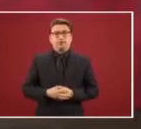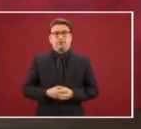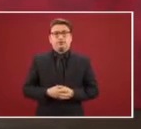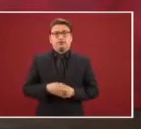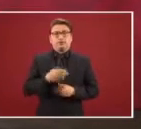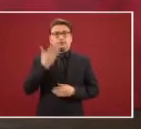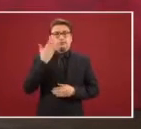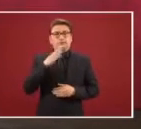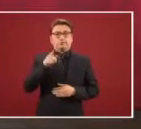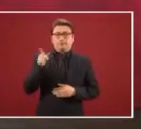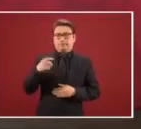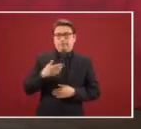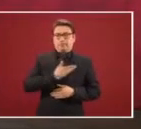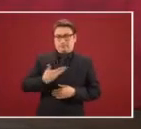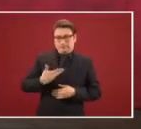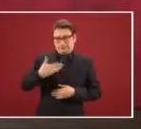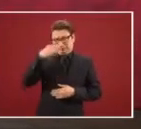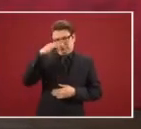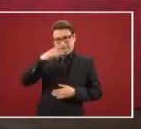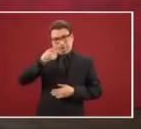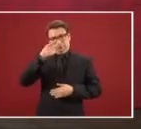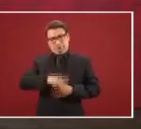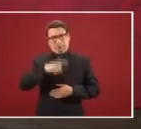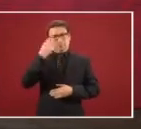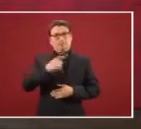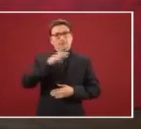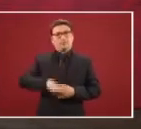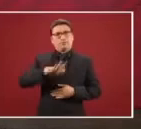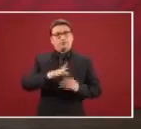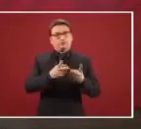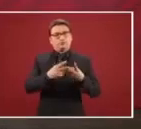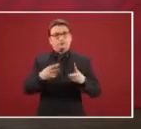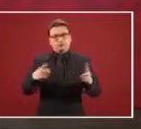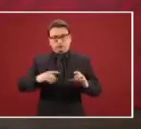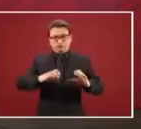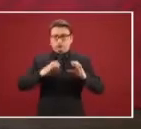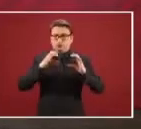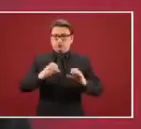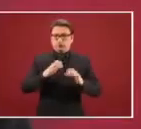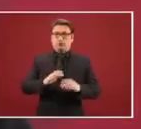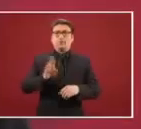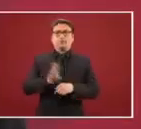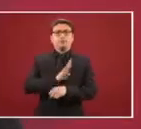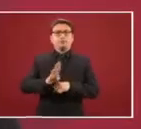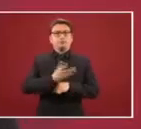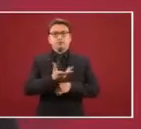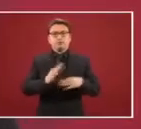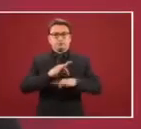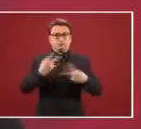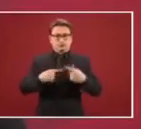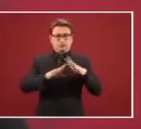instrucciones del señor presidente de cuidar especialmente el desarrollo, es decir, el bienestar, darles oportunidades